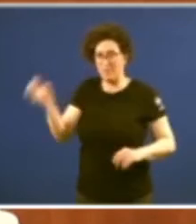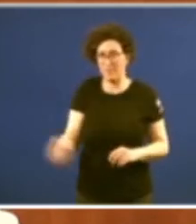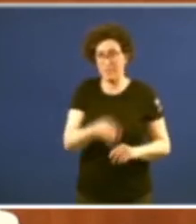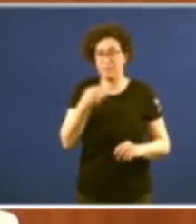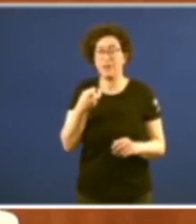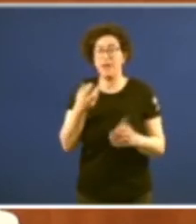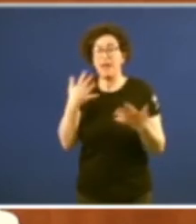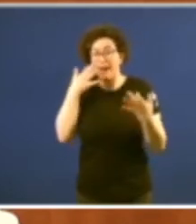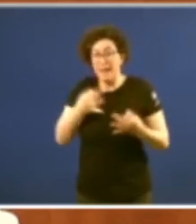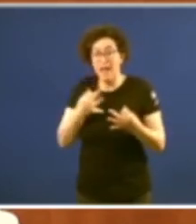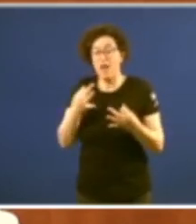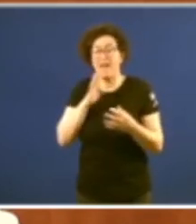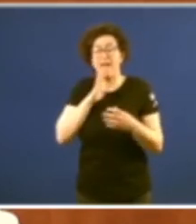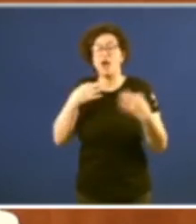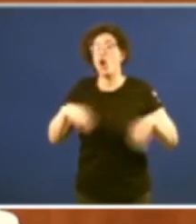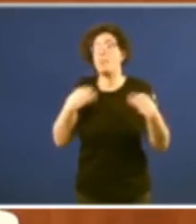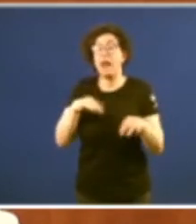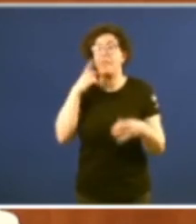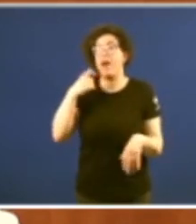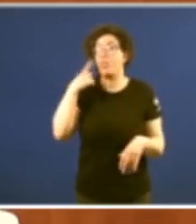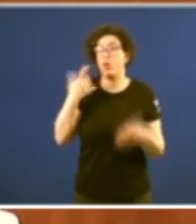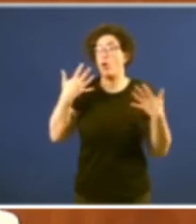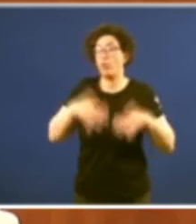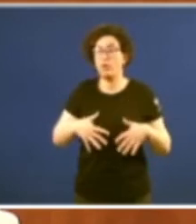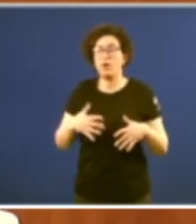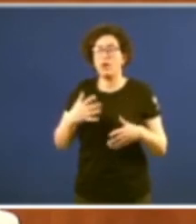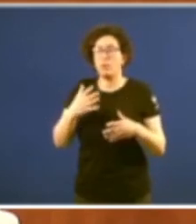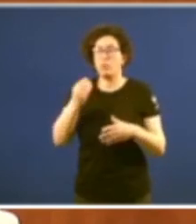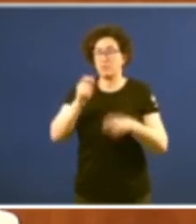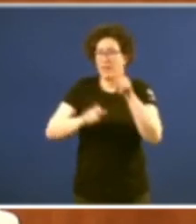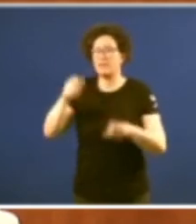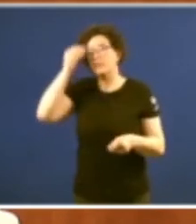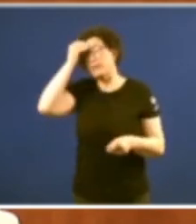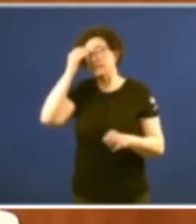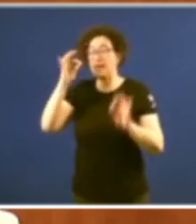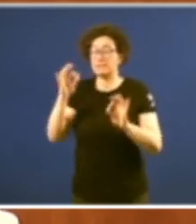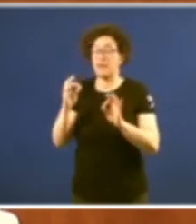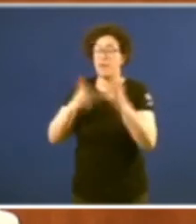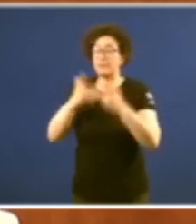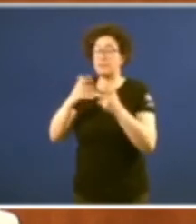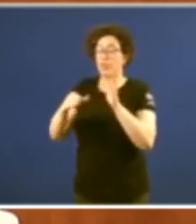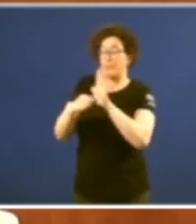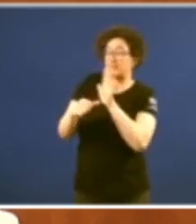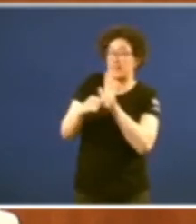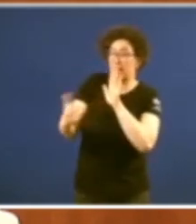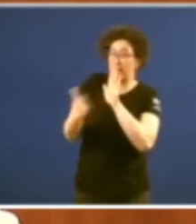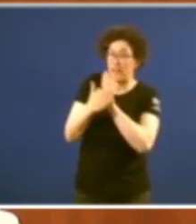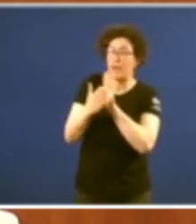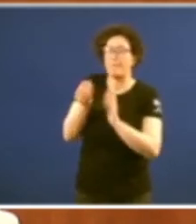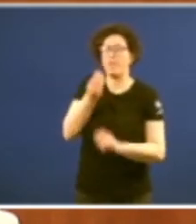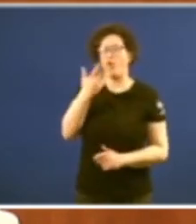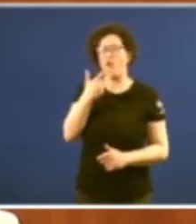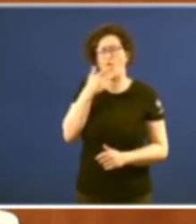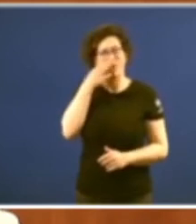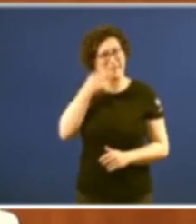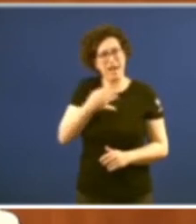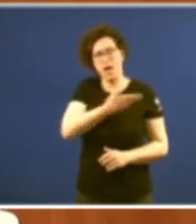en o fondo a més desa normalización hai que tener en conta que son moitos os que pensan que a administración máis cercana é a que é mellor a que mellor coñece os problemas